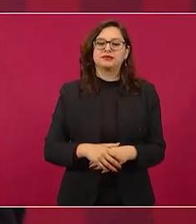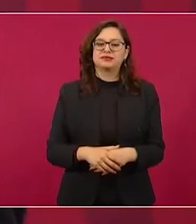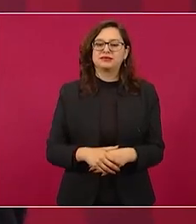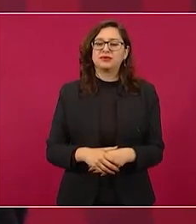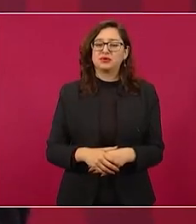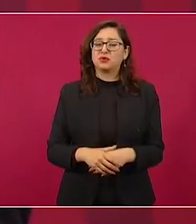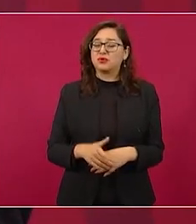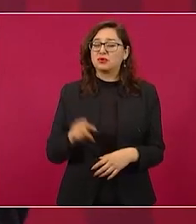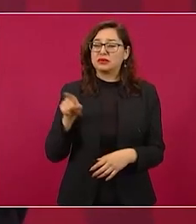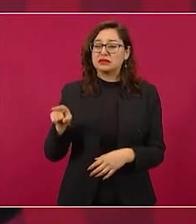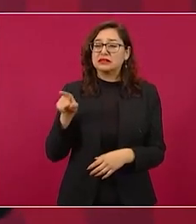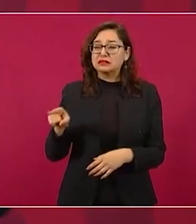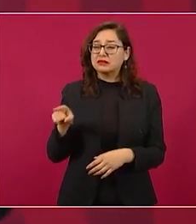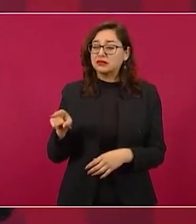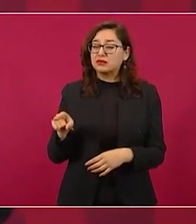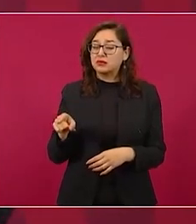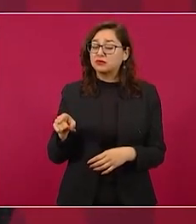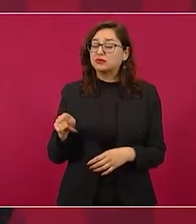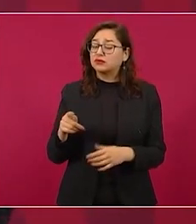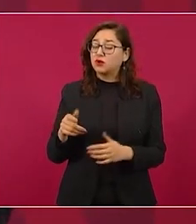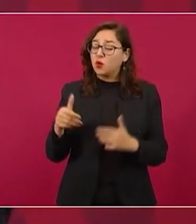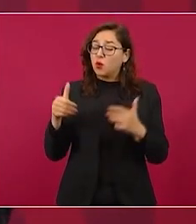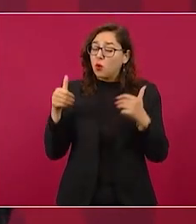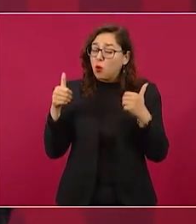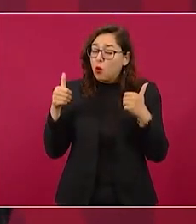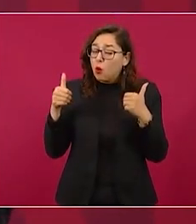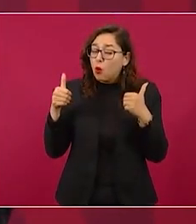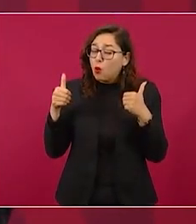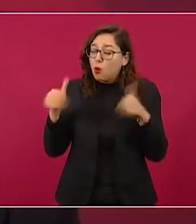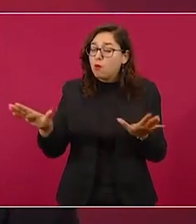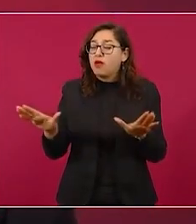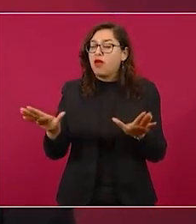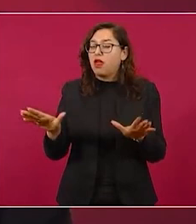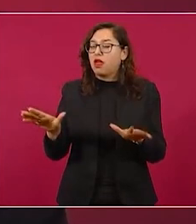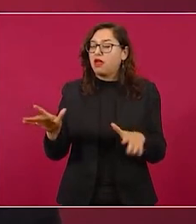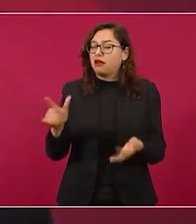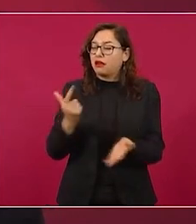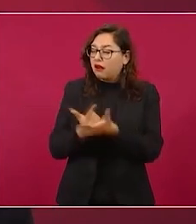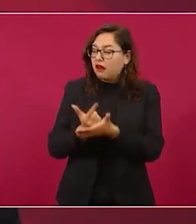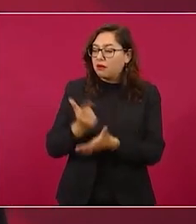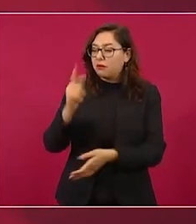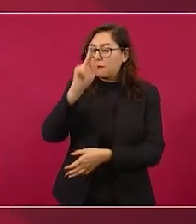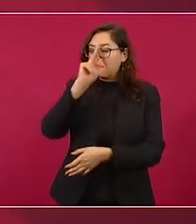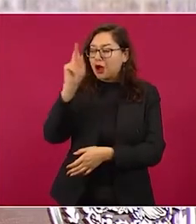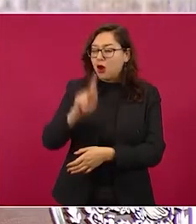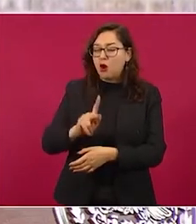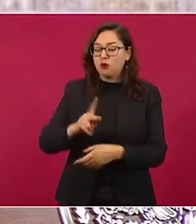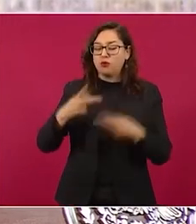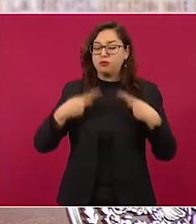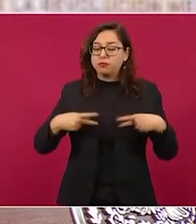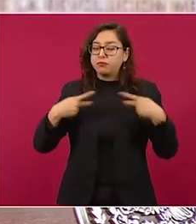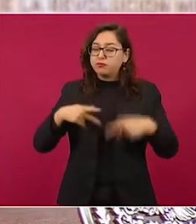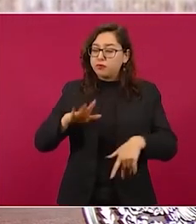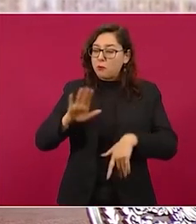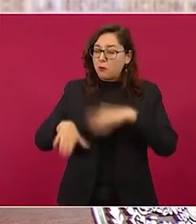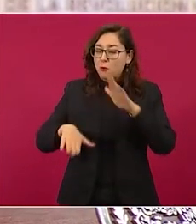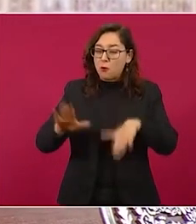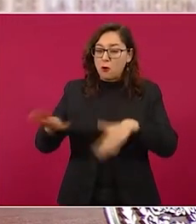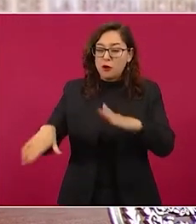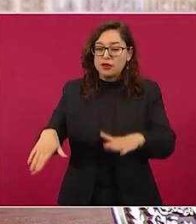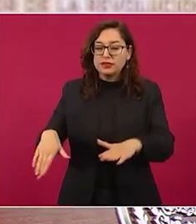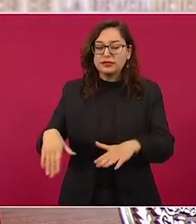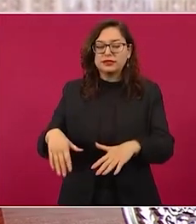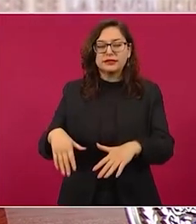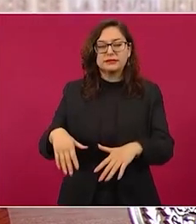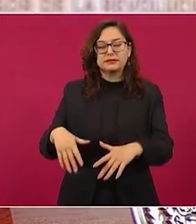haber una tragedia, muchos muertos. Entonces, se tuvo